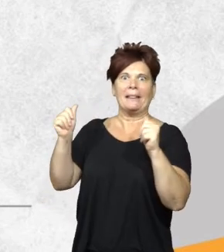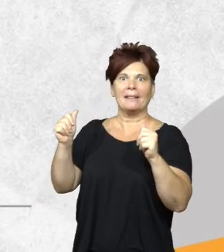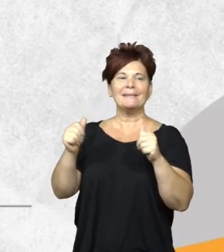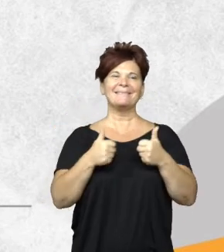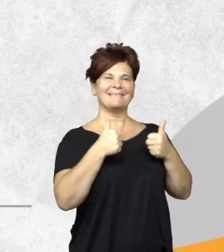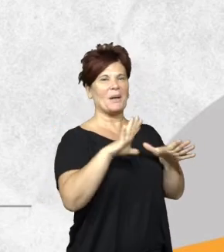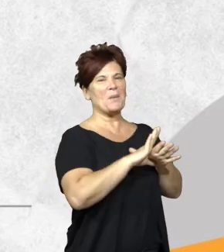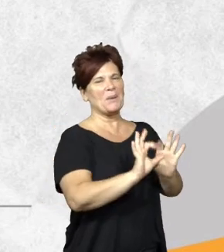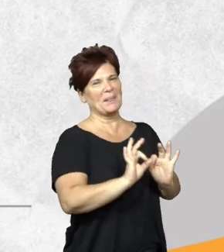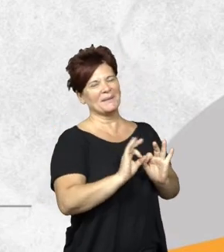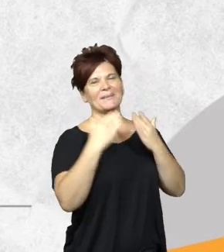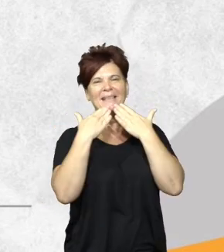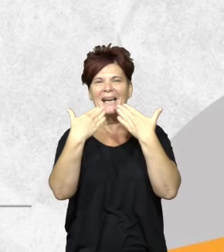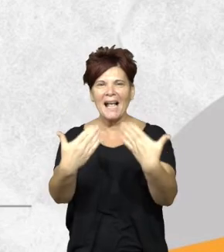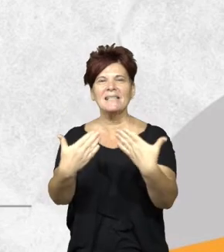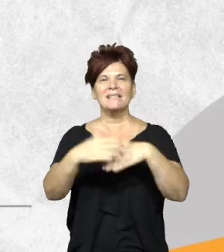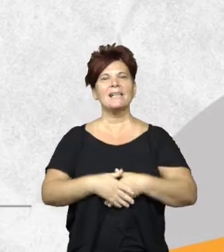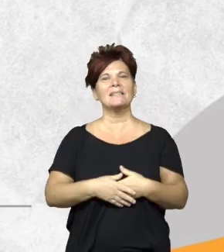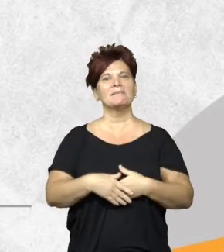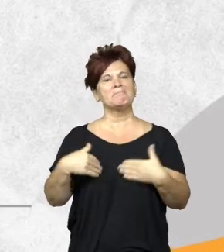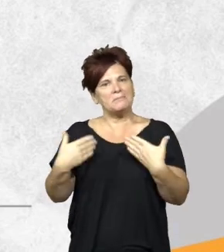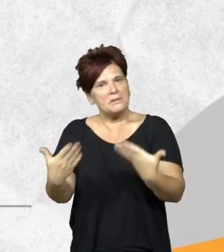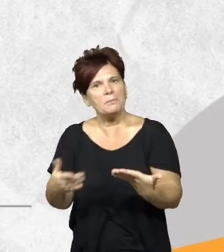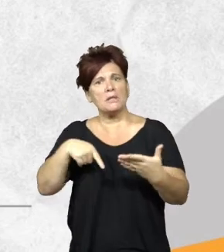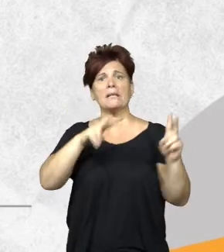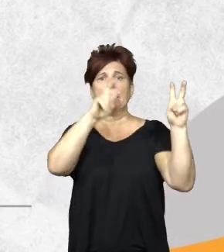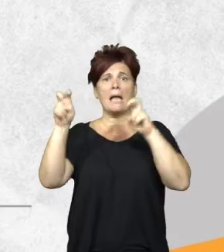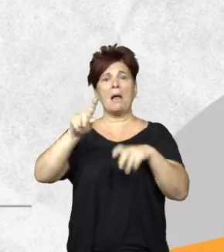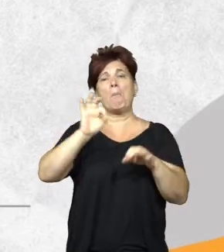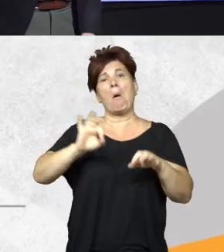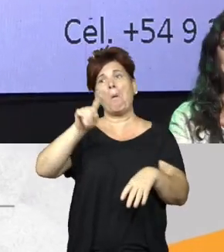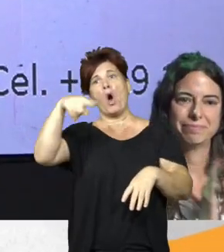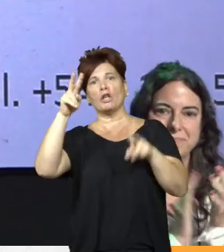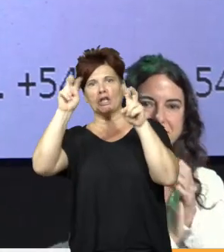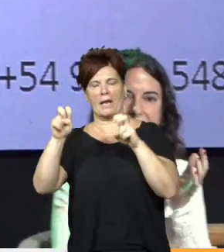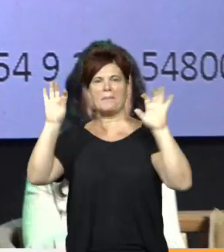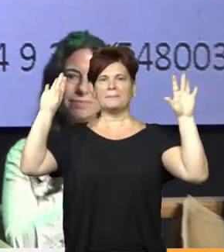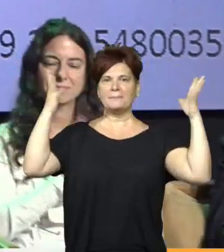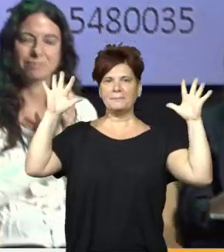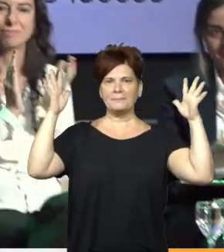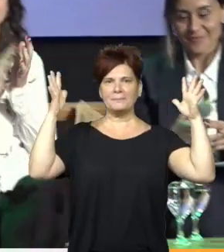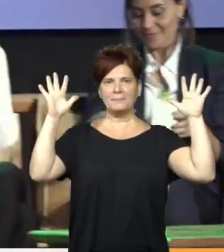Justo Muchas gracias estoy a su disposición por este tema o por cualquier otro les agradezco su atención